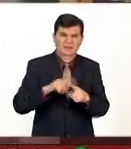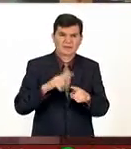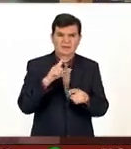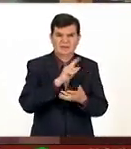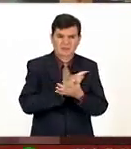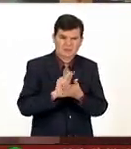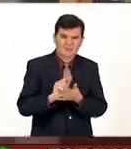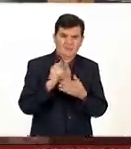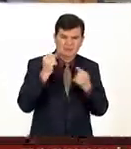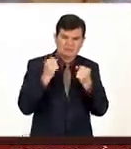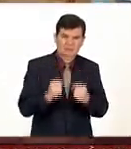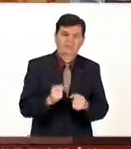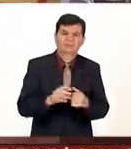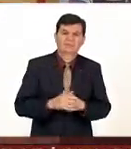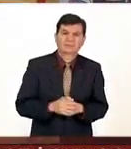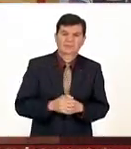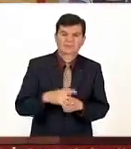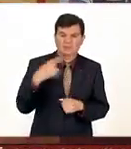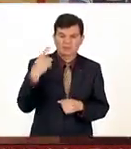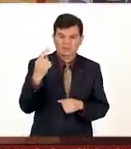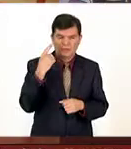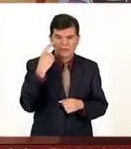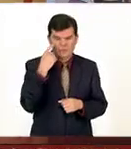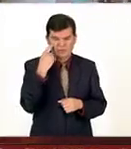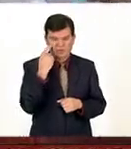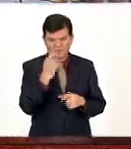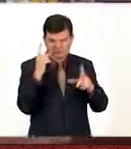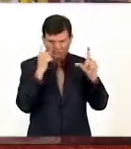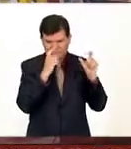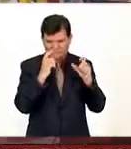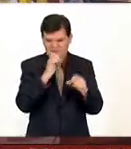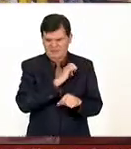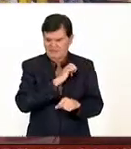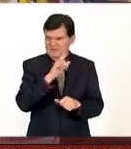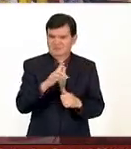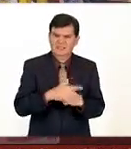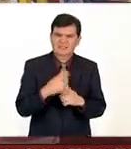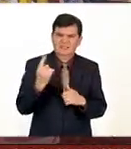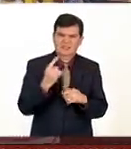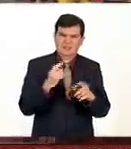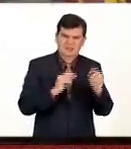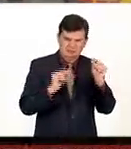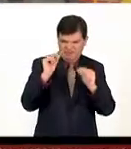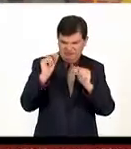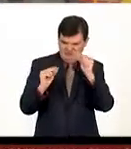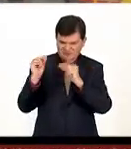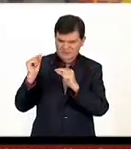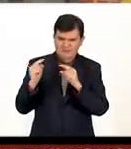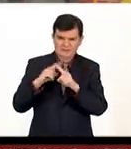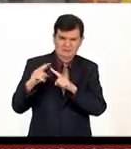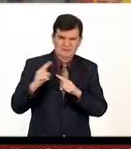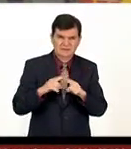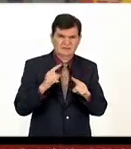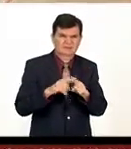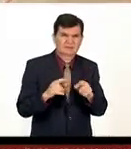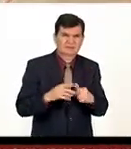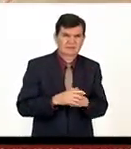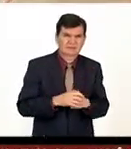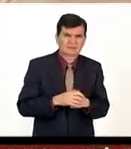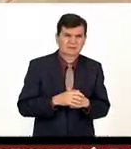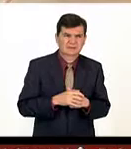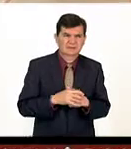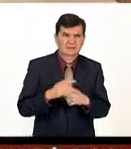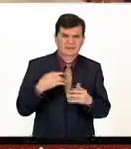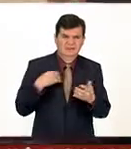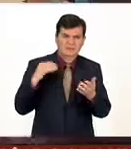limpias y seguras el ojo de un fotógrafo es especializado debe de medir justamente pues la el